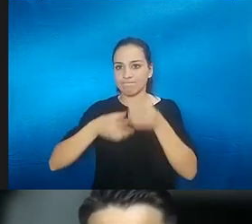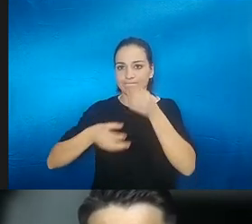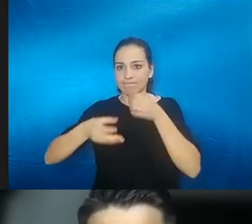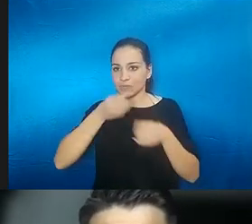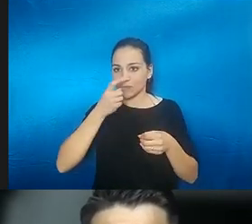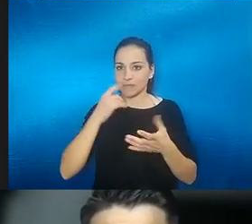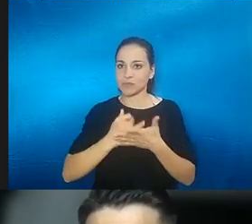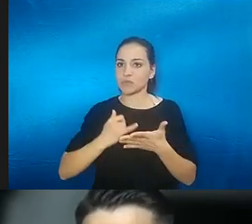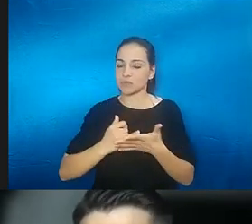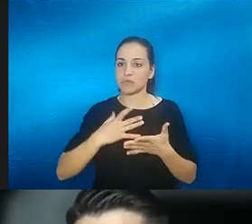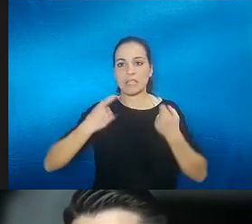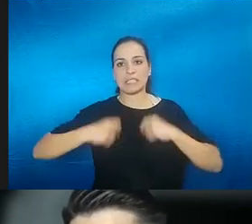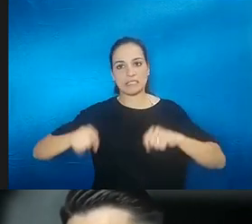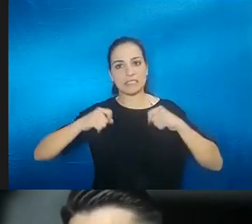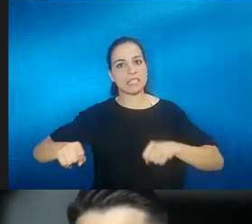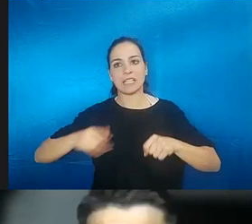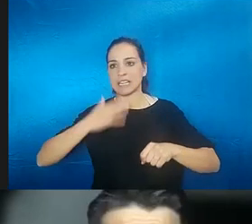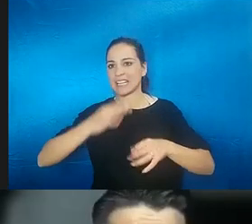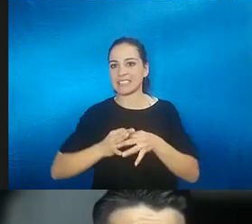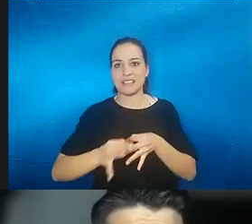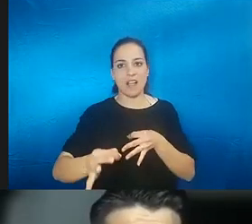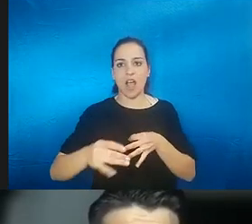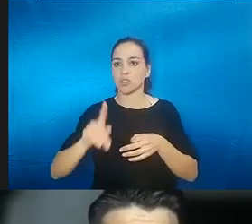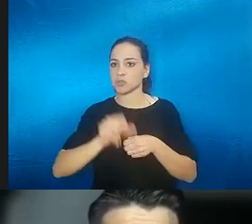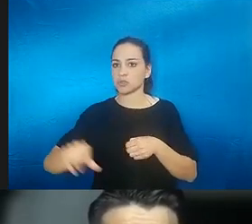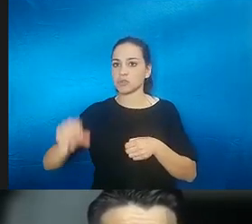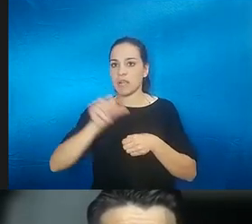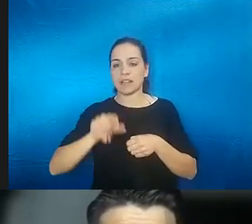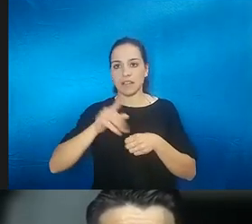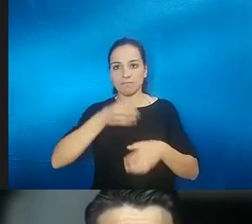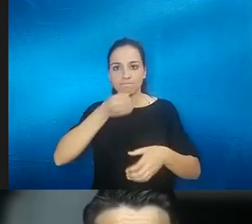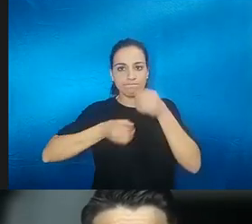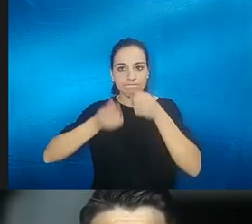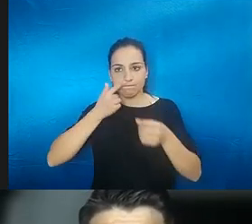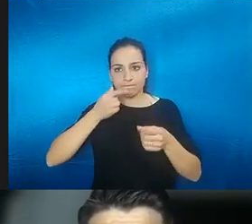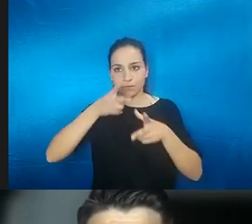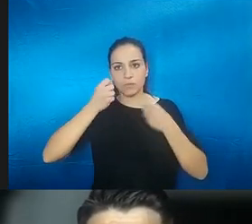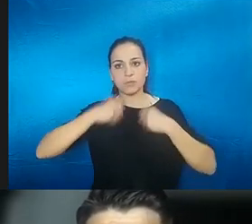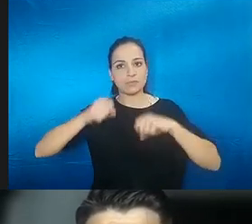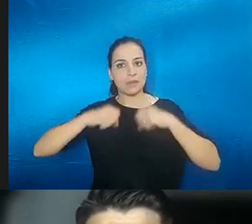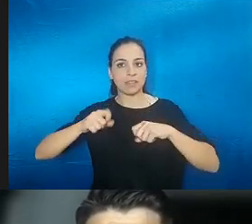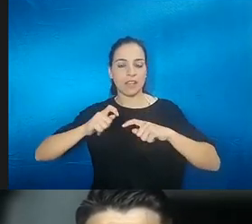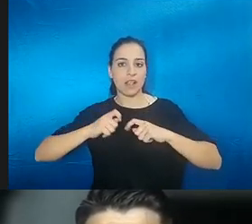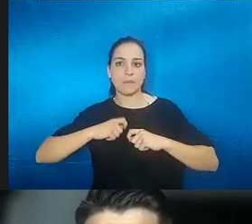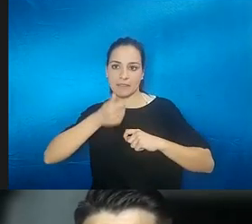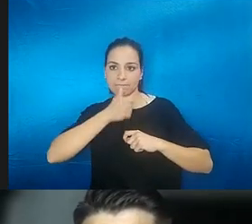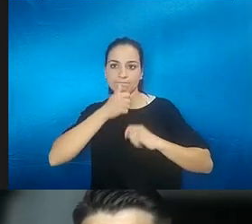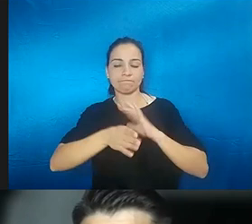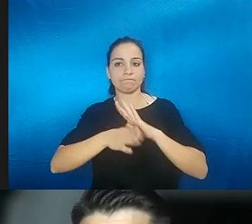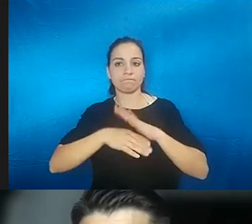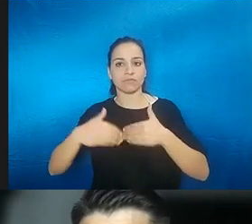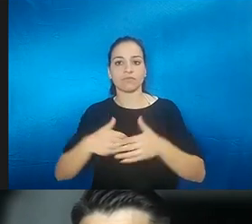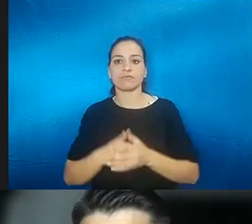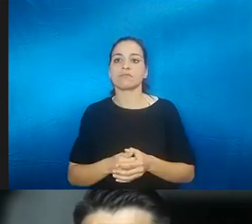se puede hacer un entrenamiento casi diario o semanal para conservar la perfección pero no santiago